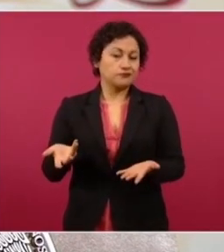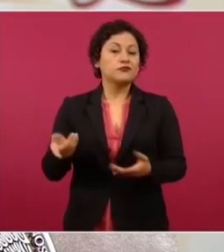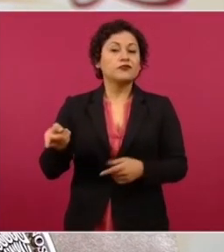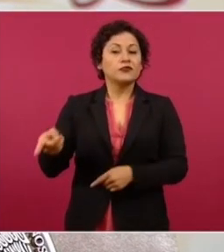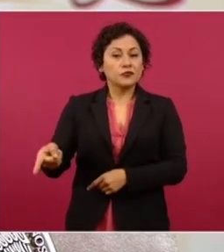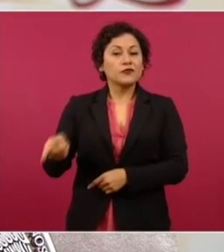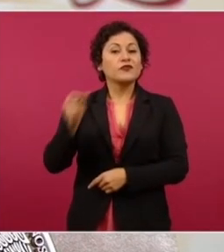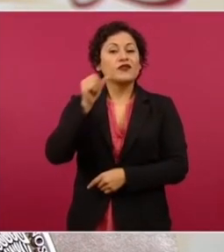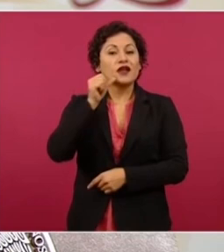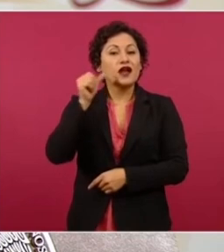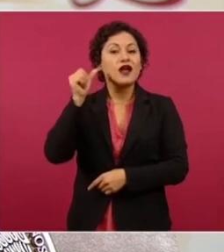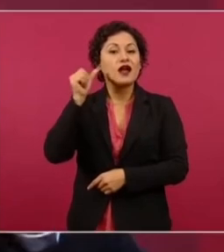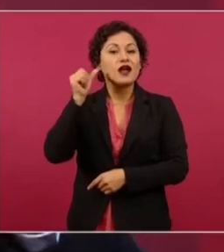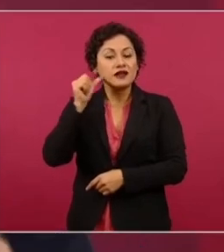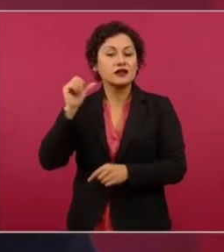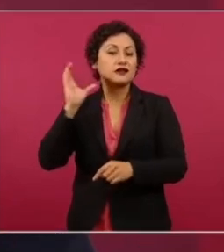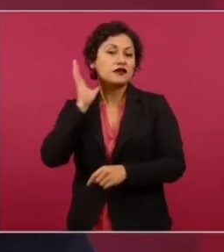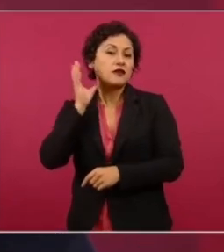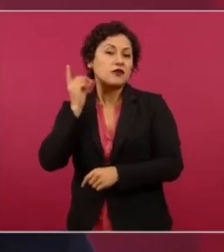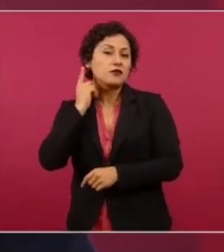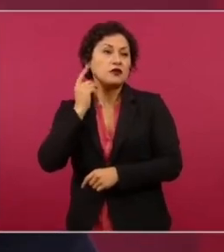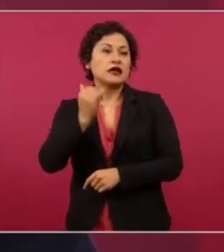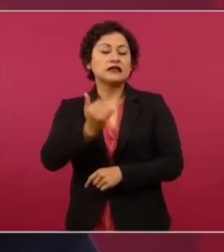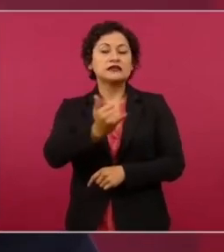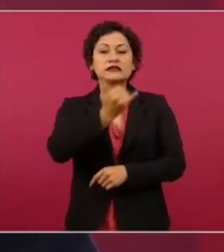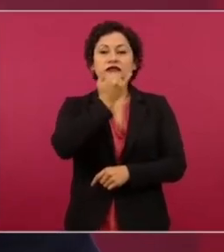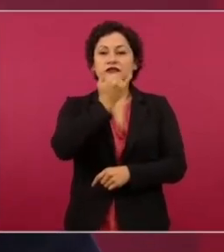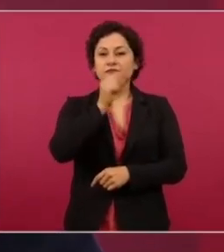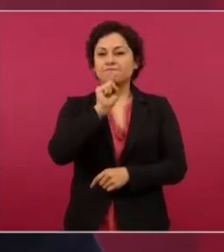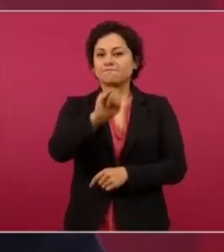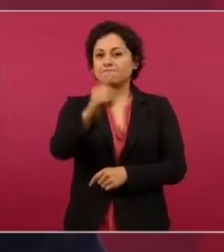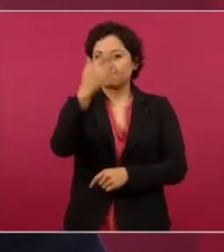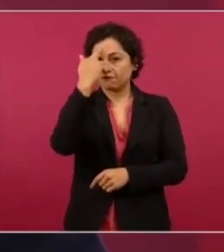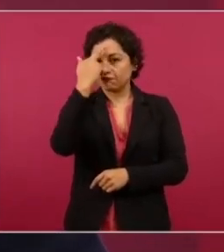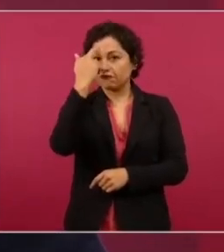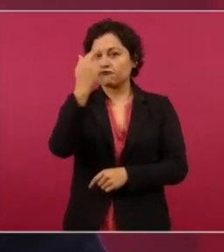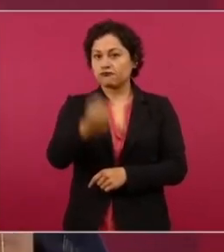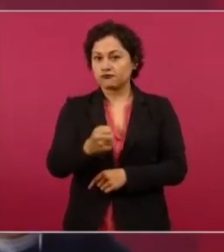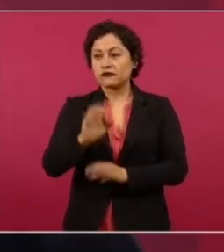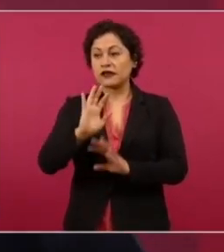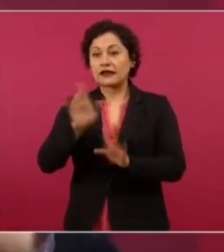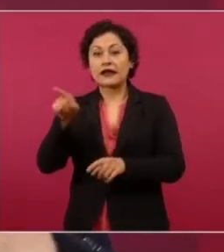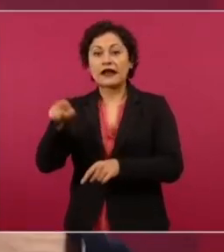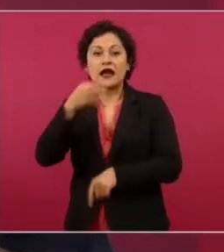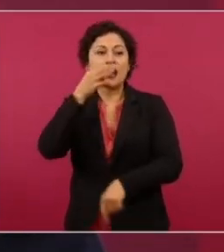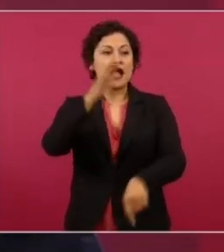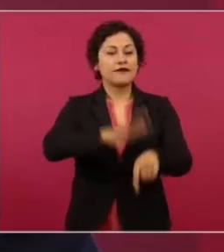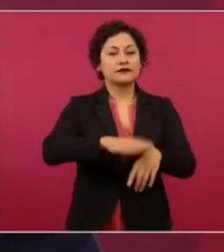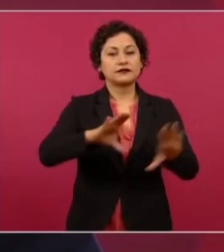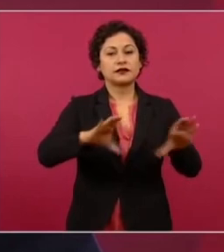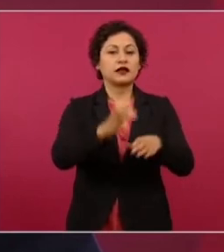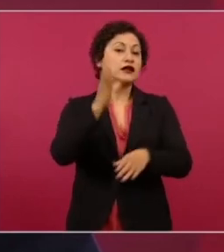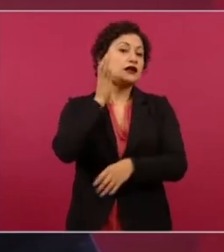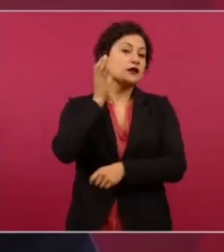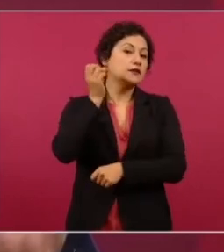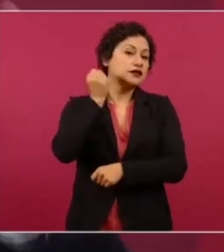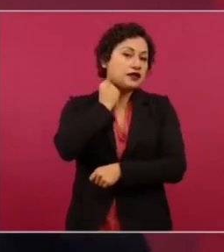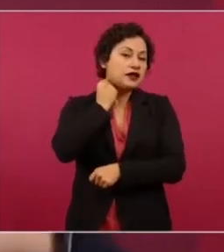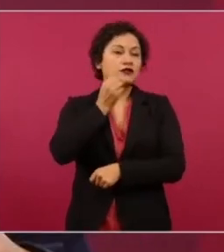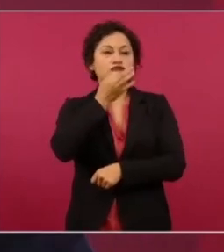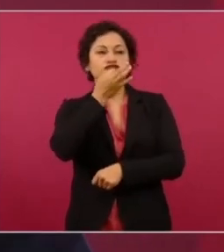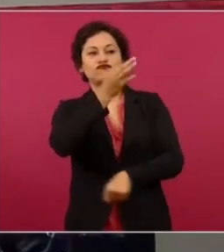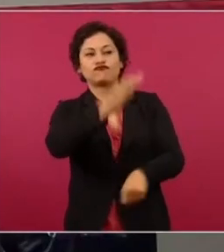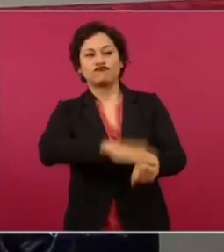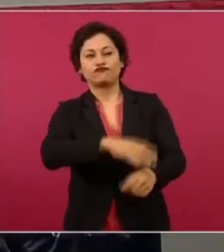el error han hecho ellos el planteamiento a la Cámara de Senadores para que se modifique el texto